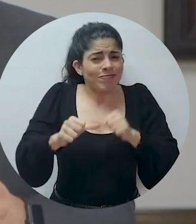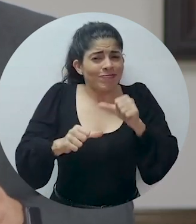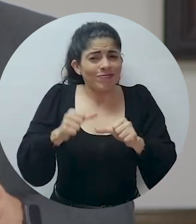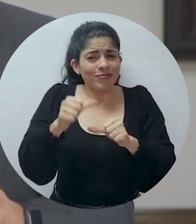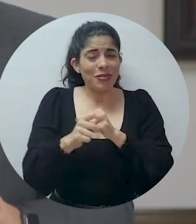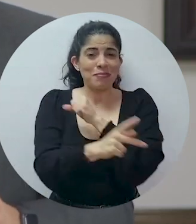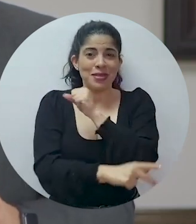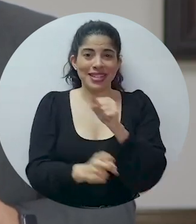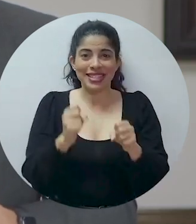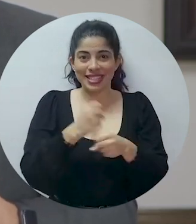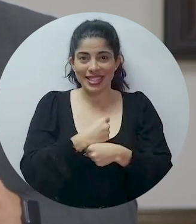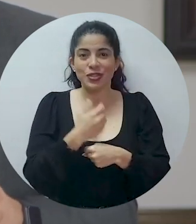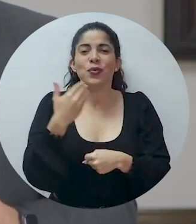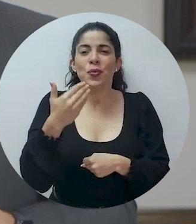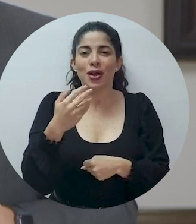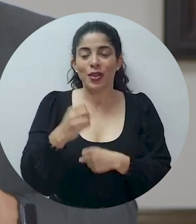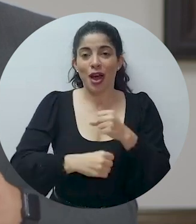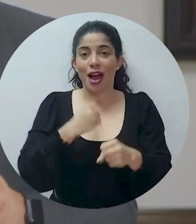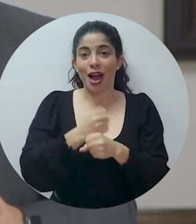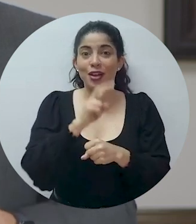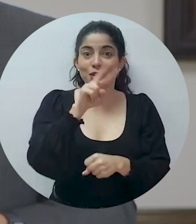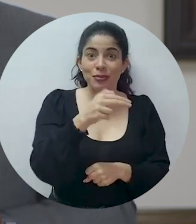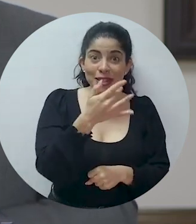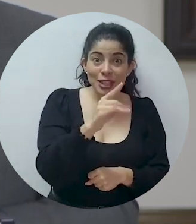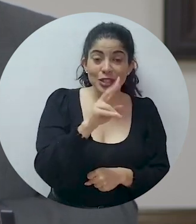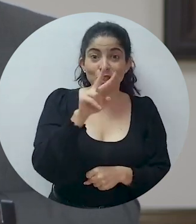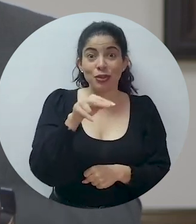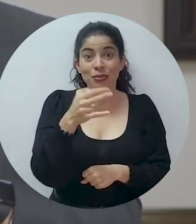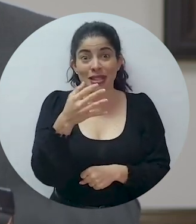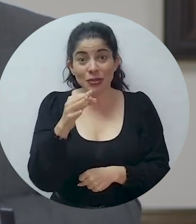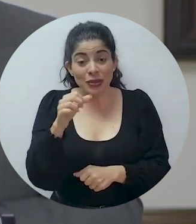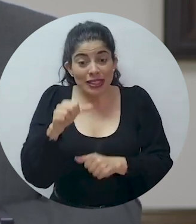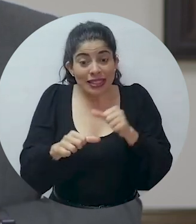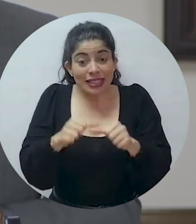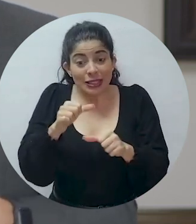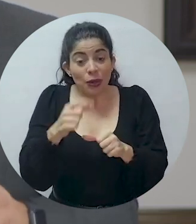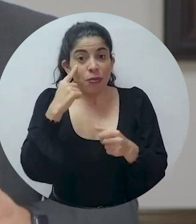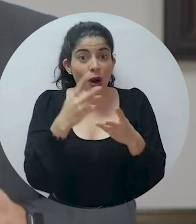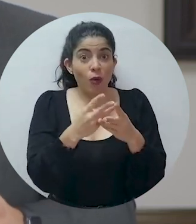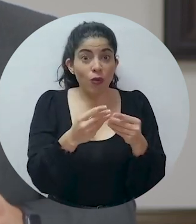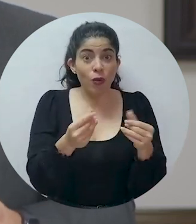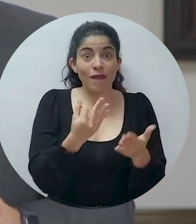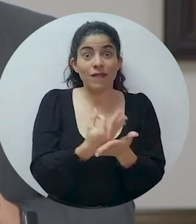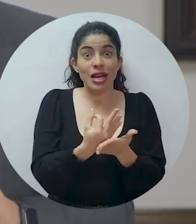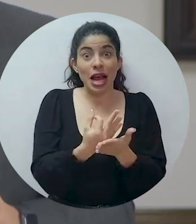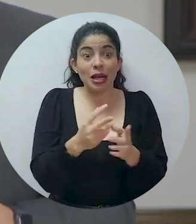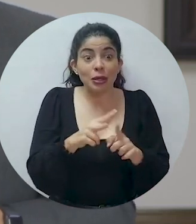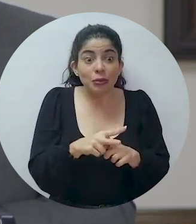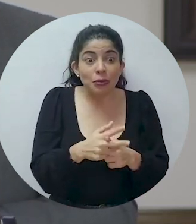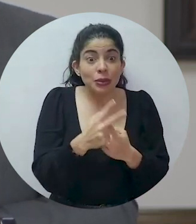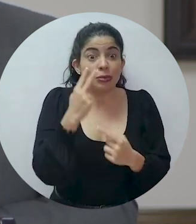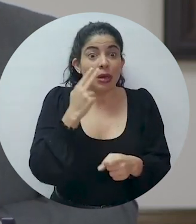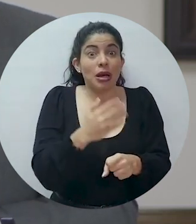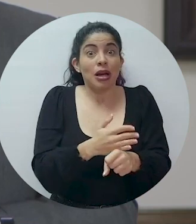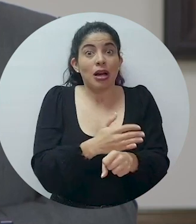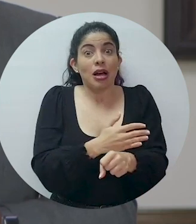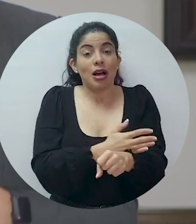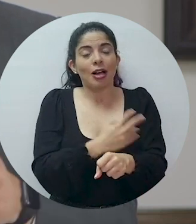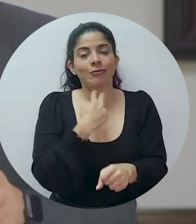que hizo el país en el año 2018 y 2019 para sanear las finanzas públicas.